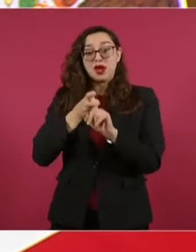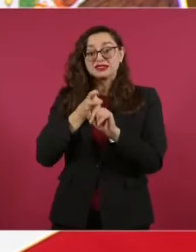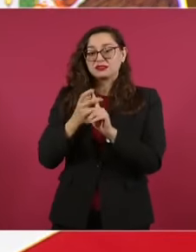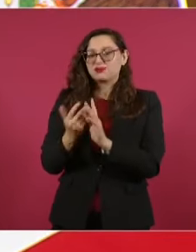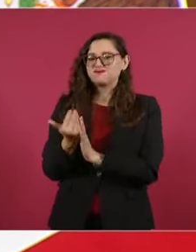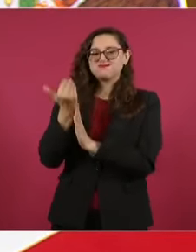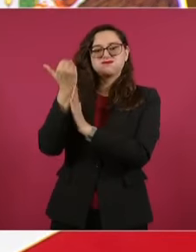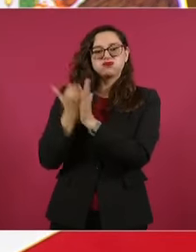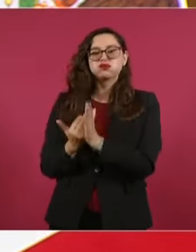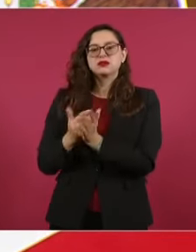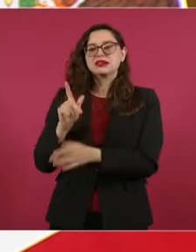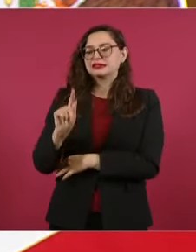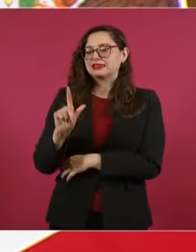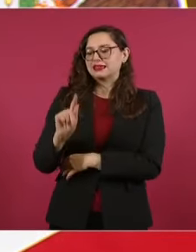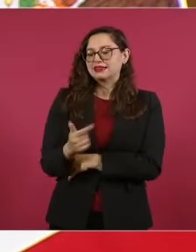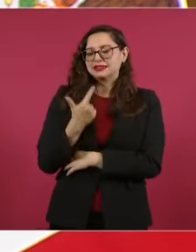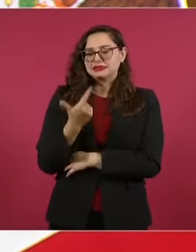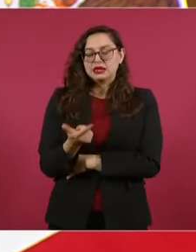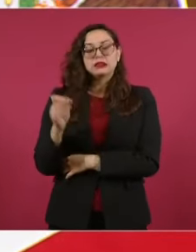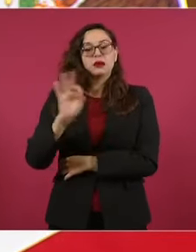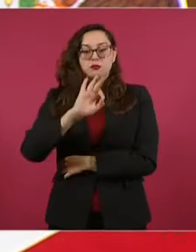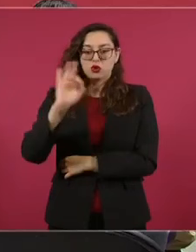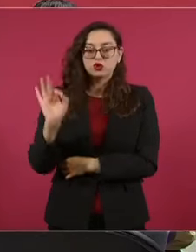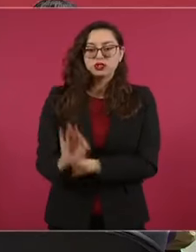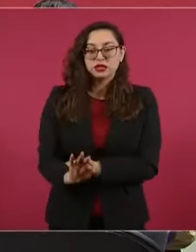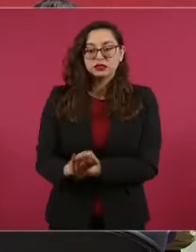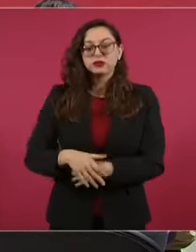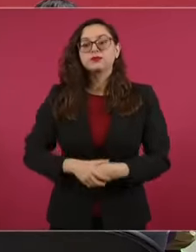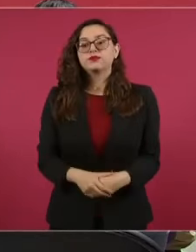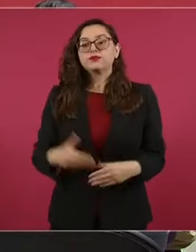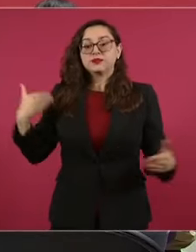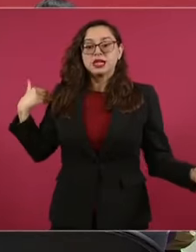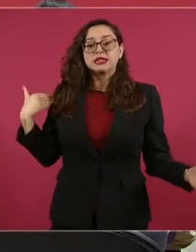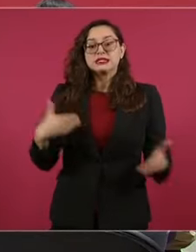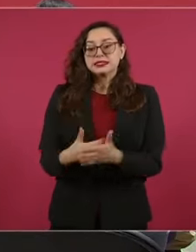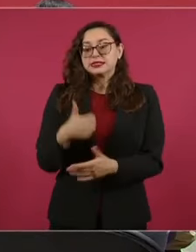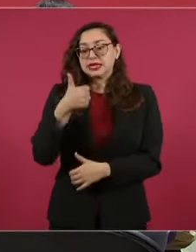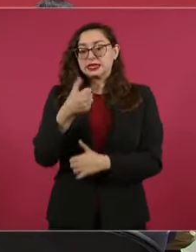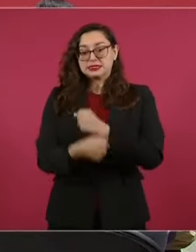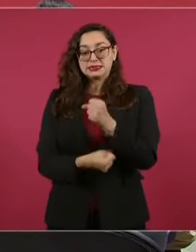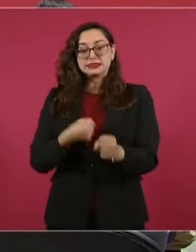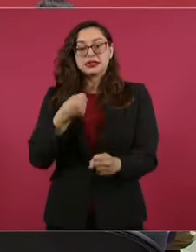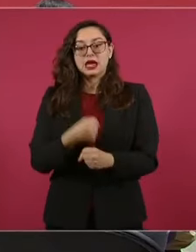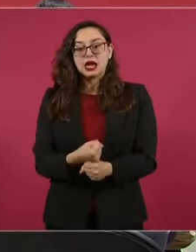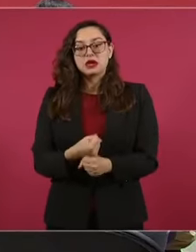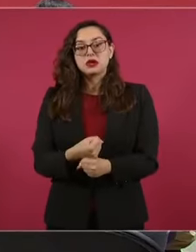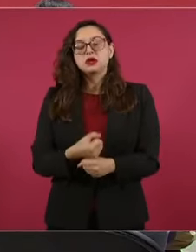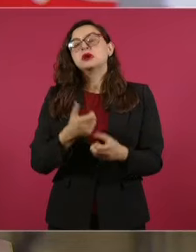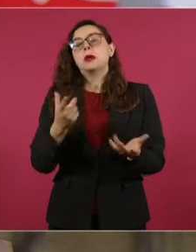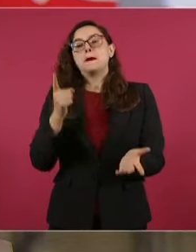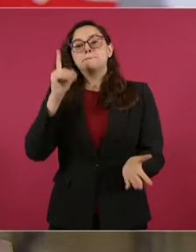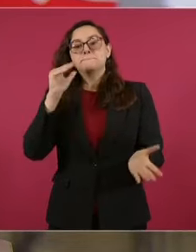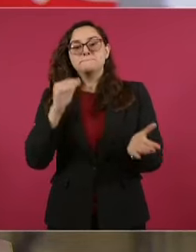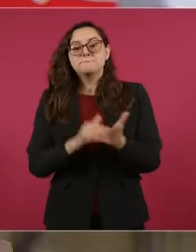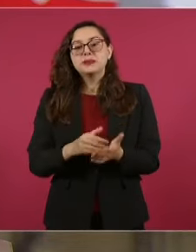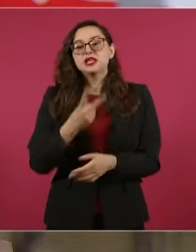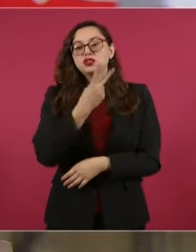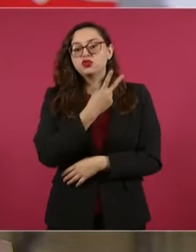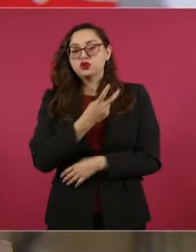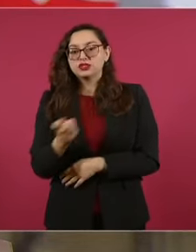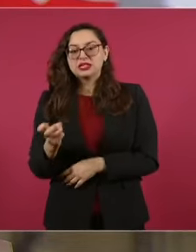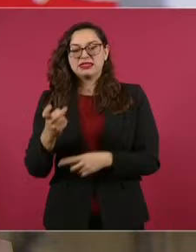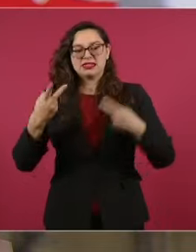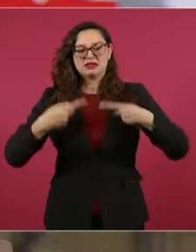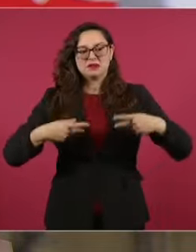redujo en 77 por ciento. Durante el sexenio se ha mantenido un promedio de mil 200 detenciones